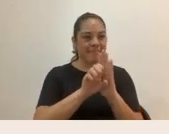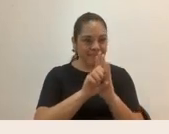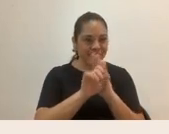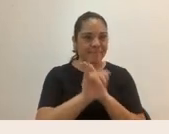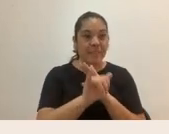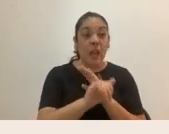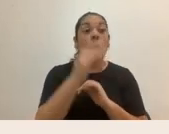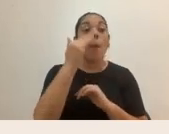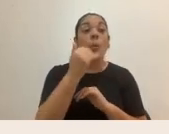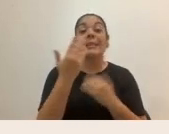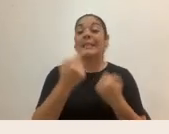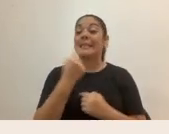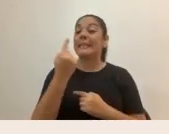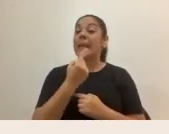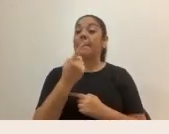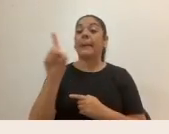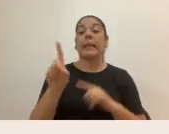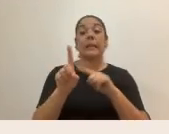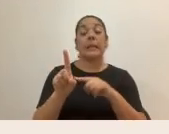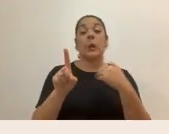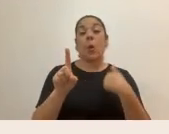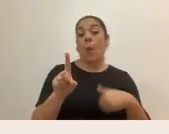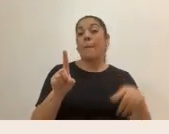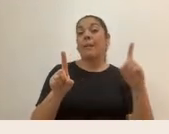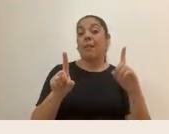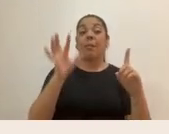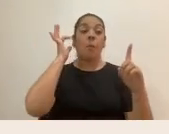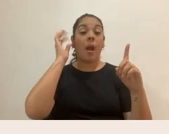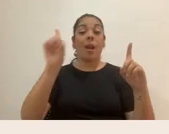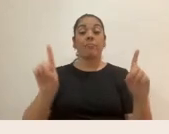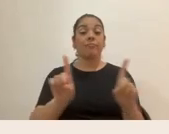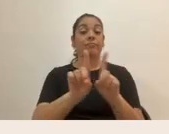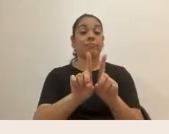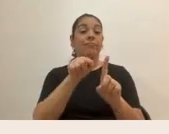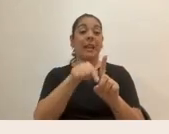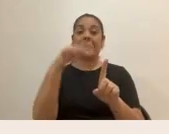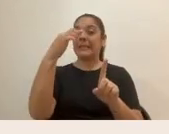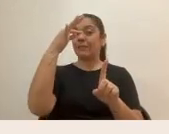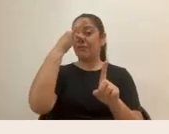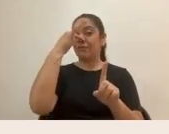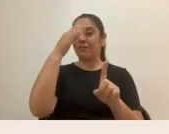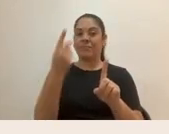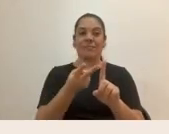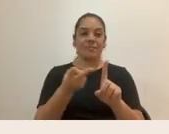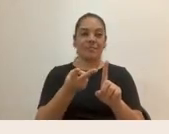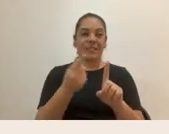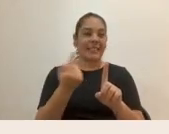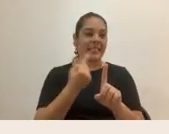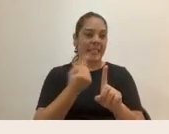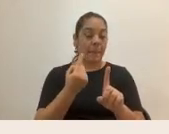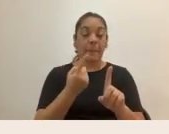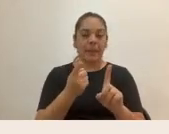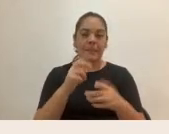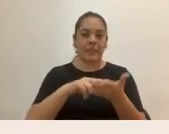entre hombre y mujer solo hay vínculo afectivo. Y que no puede haber una relación cordial de respeto y de amistad.